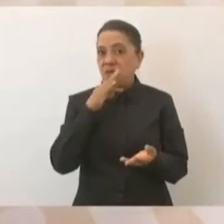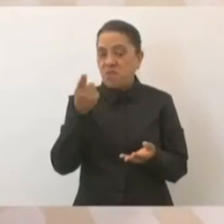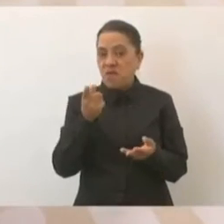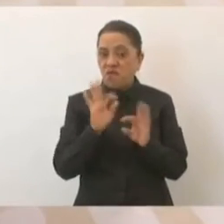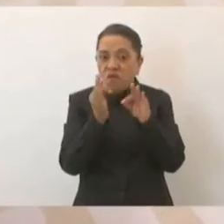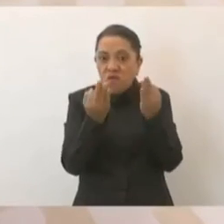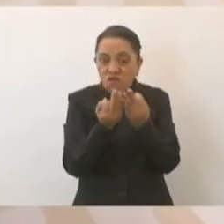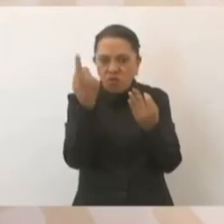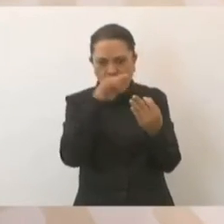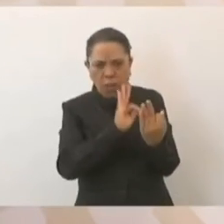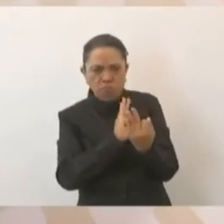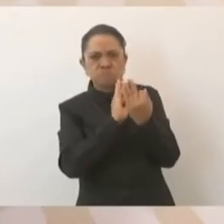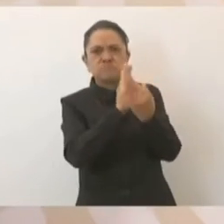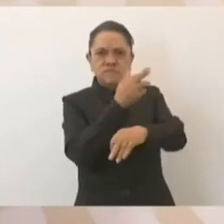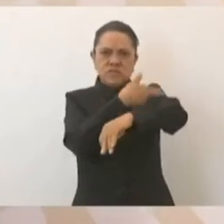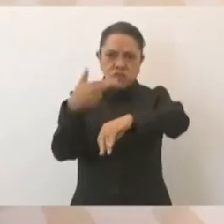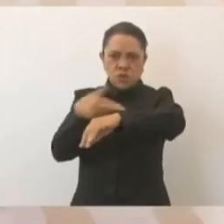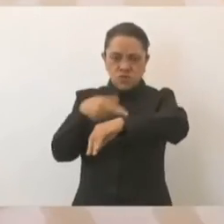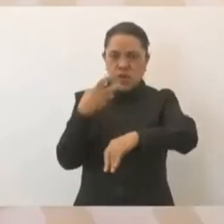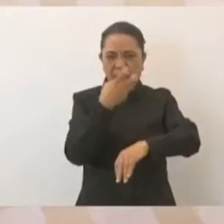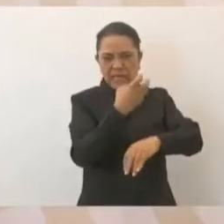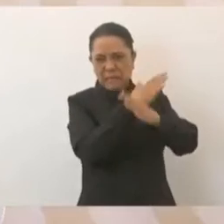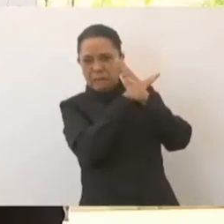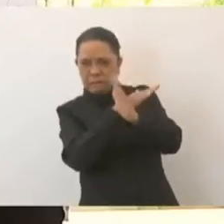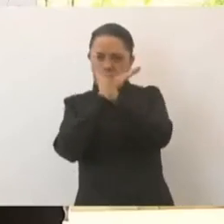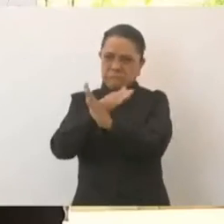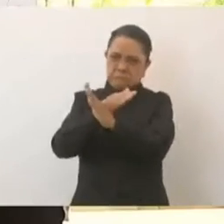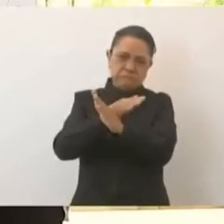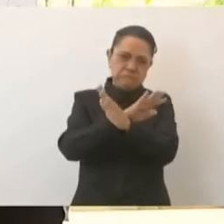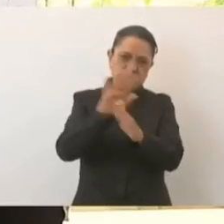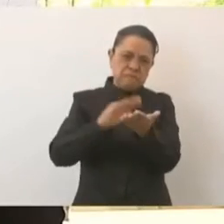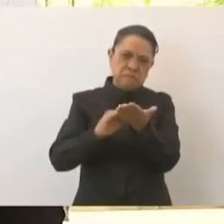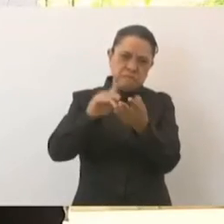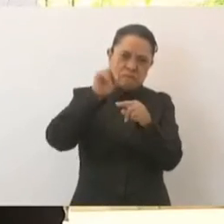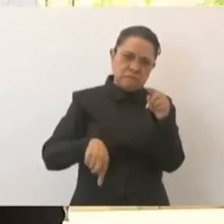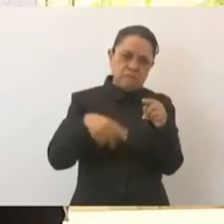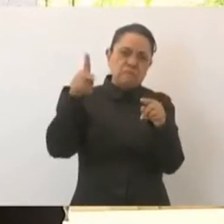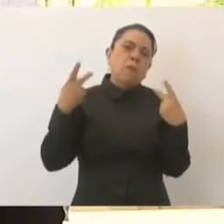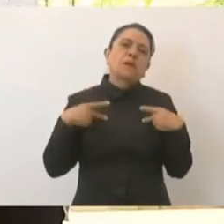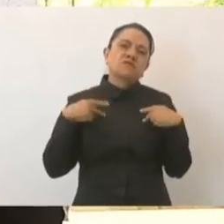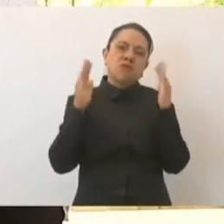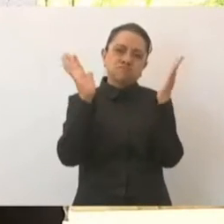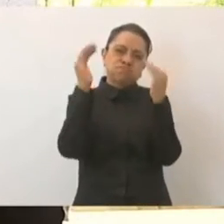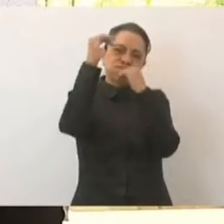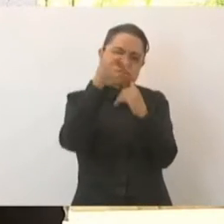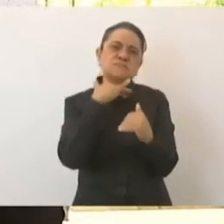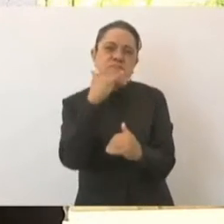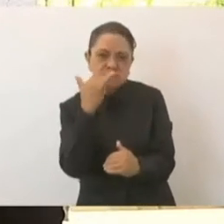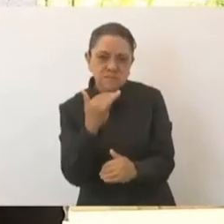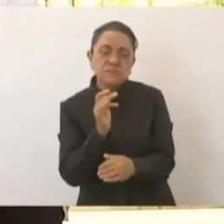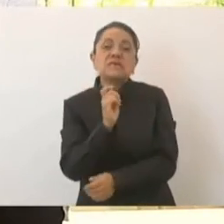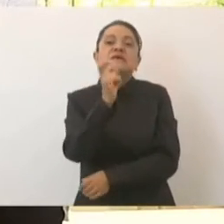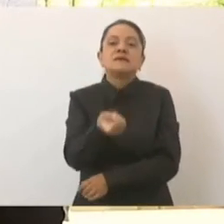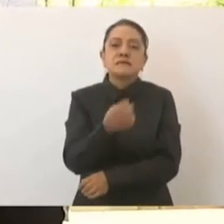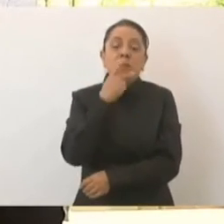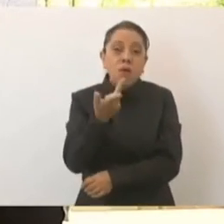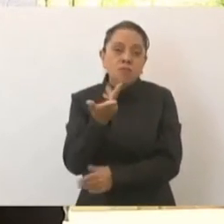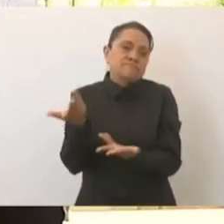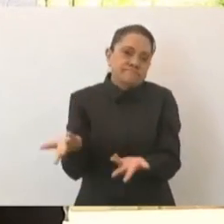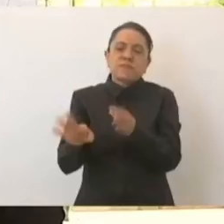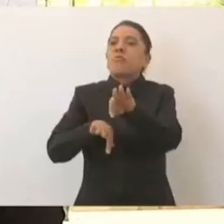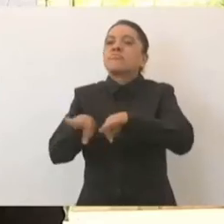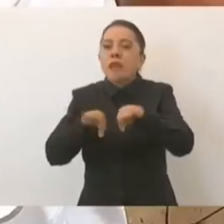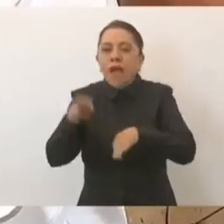para enfrentar esas resistencias de conservadores corruptos, la mejor fórmula es trabajar